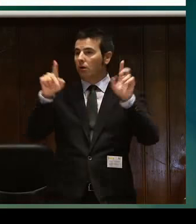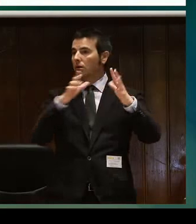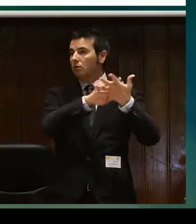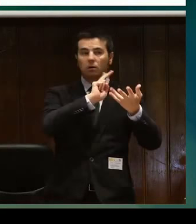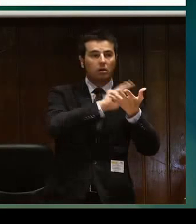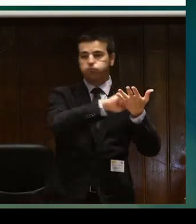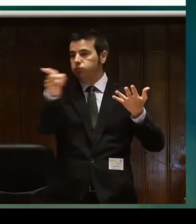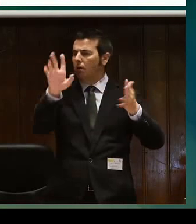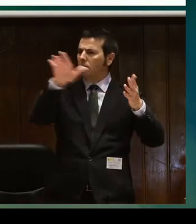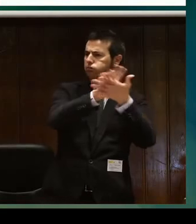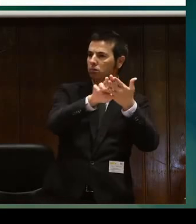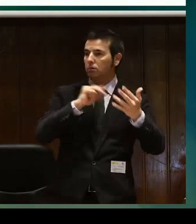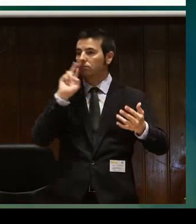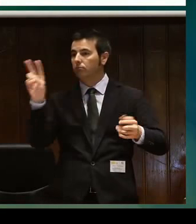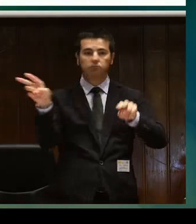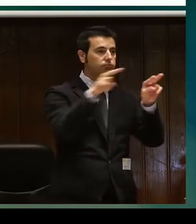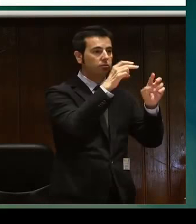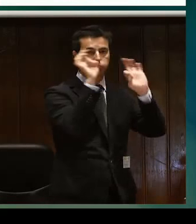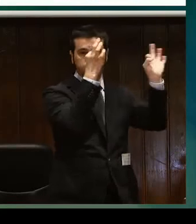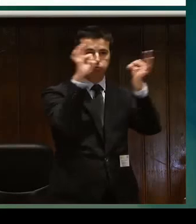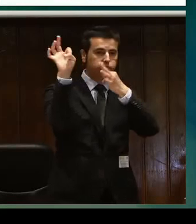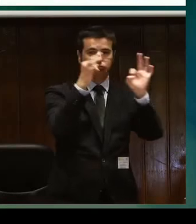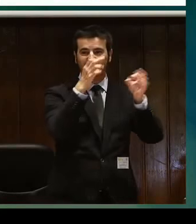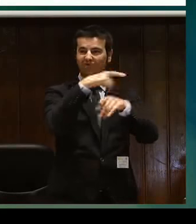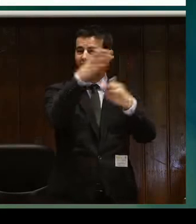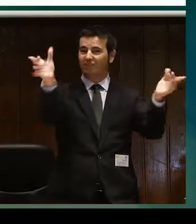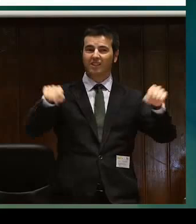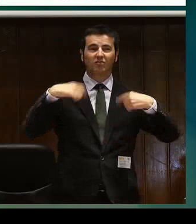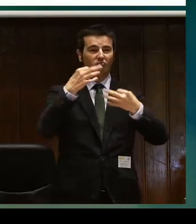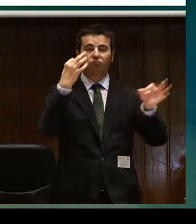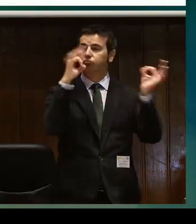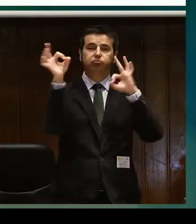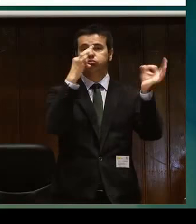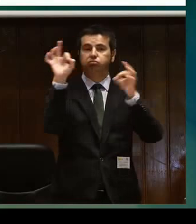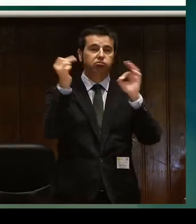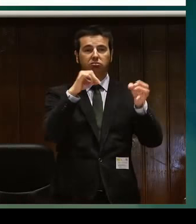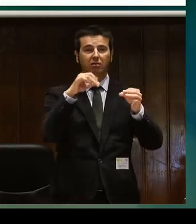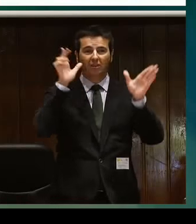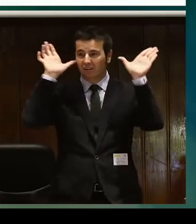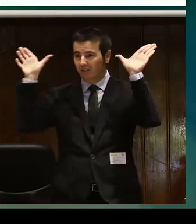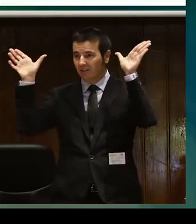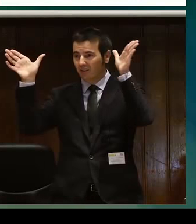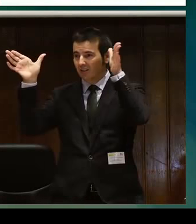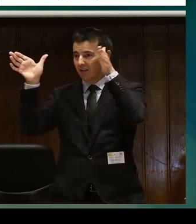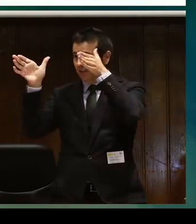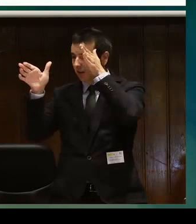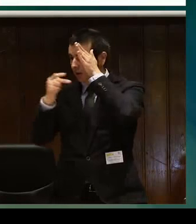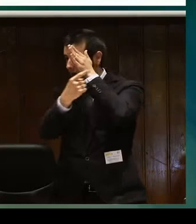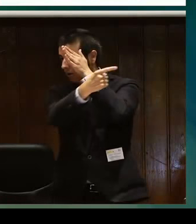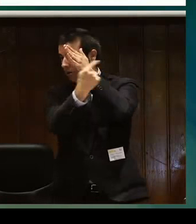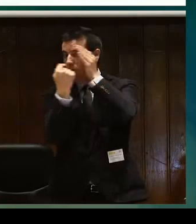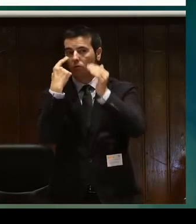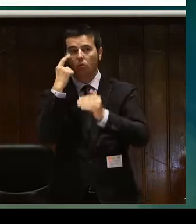cuando se encuentran en una situación en la que hay varios interlocutores, con la vista, todo es la forma natural de las personas sordas